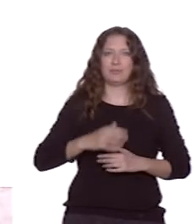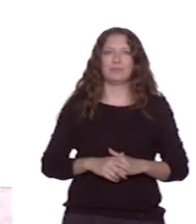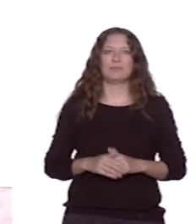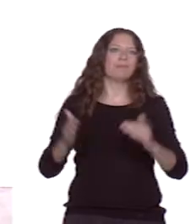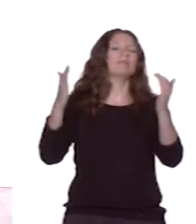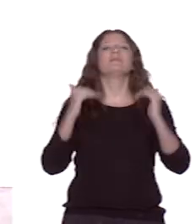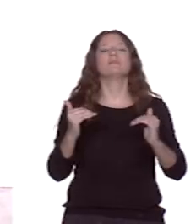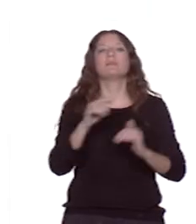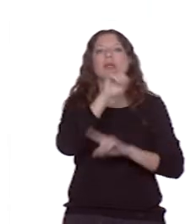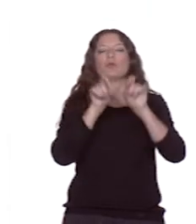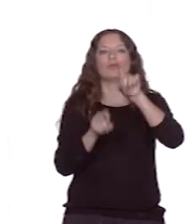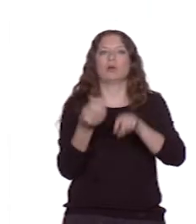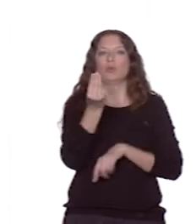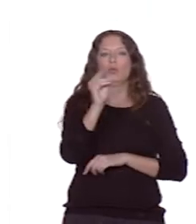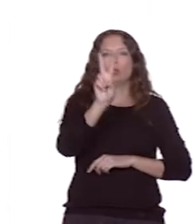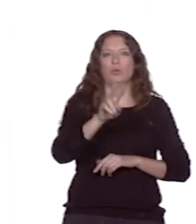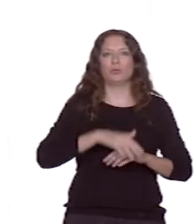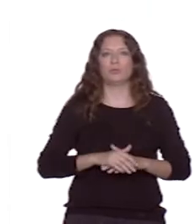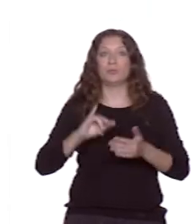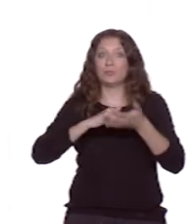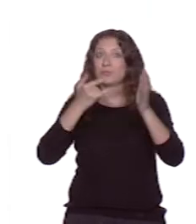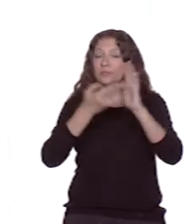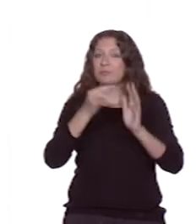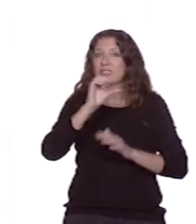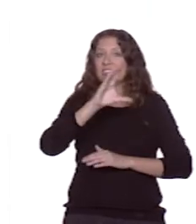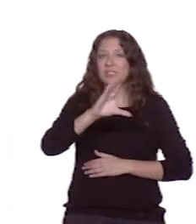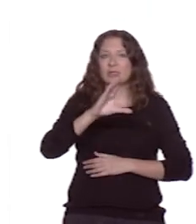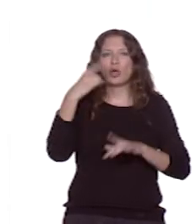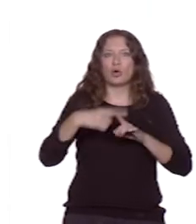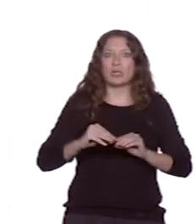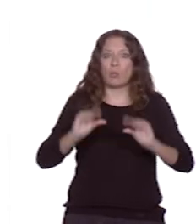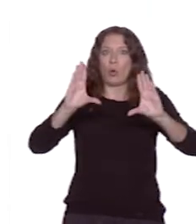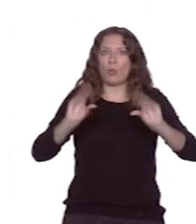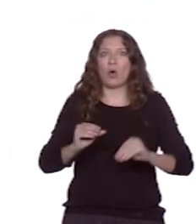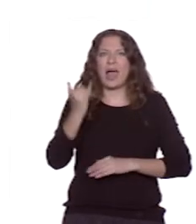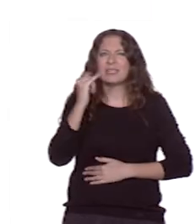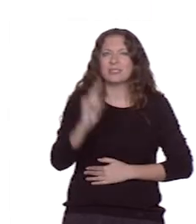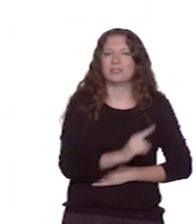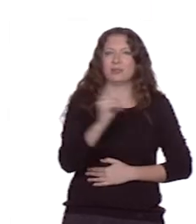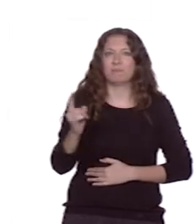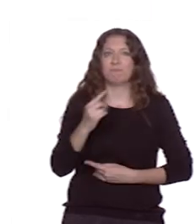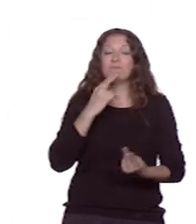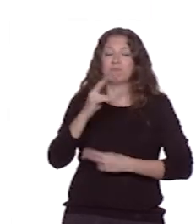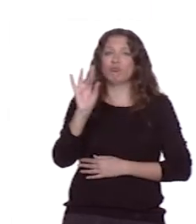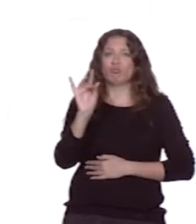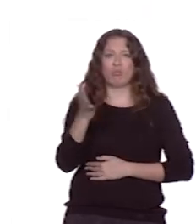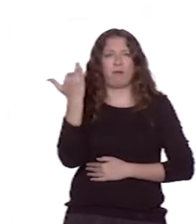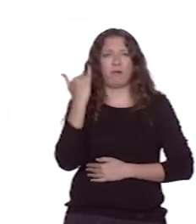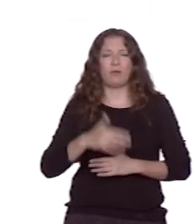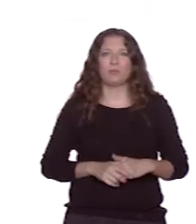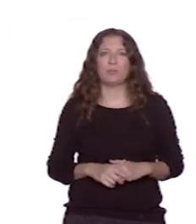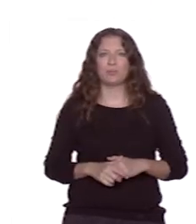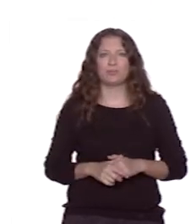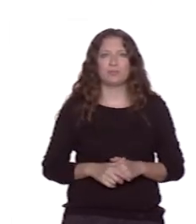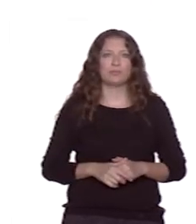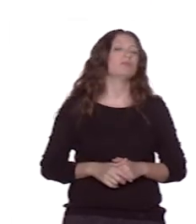pregunta Q2. ¿Tiene el sistema TIC elementos accionables? Sí, los tiene. Tiene elementos